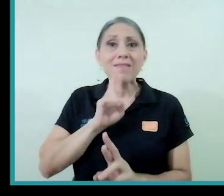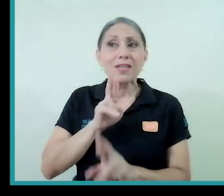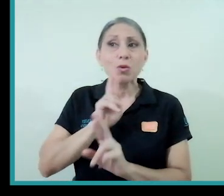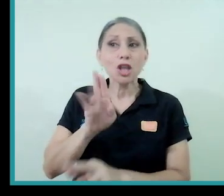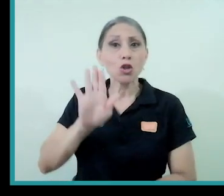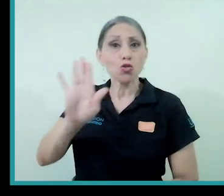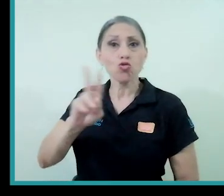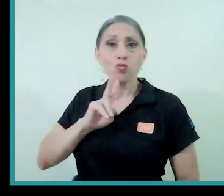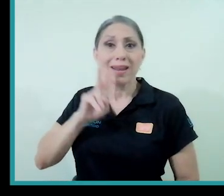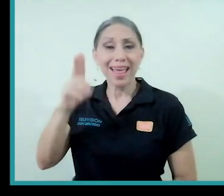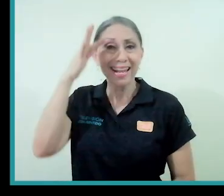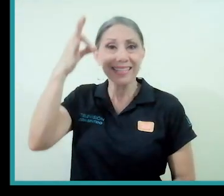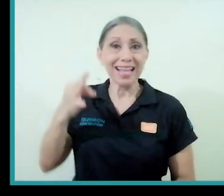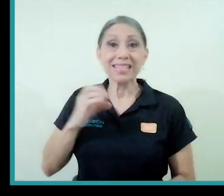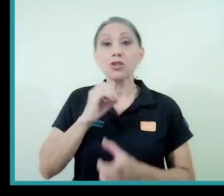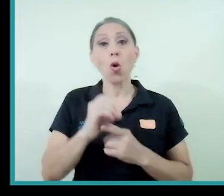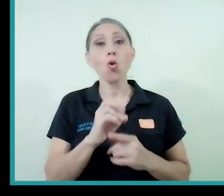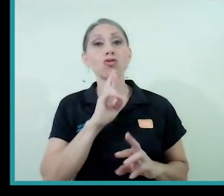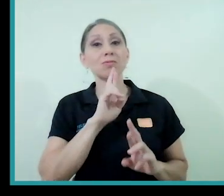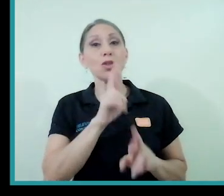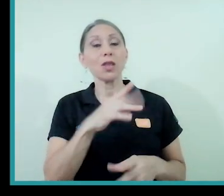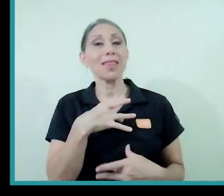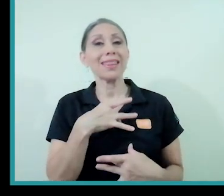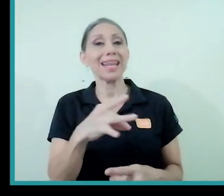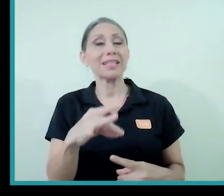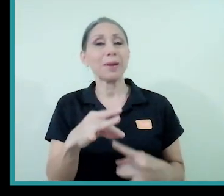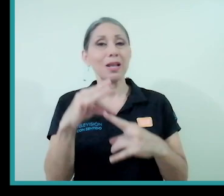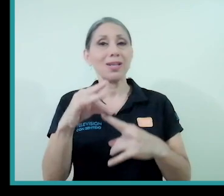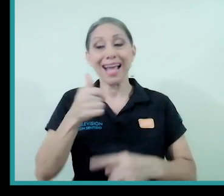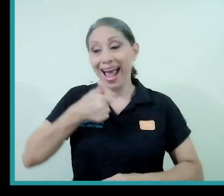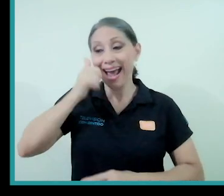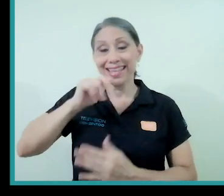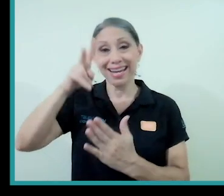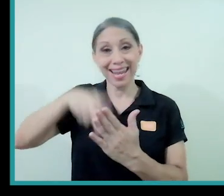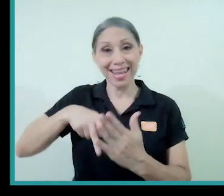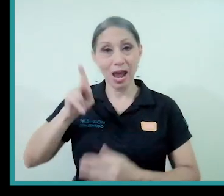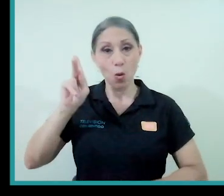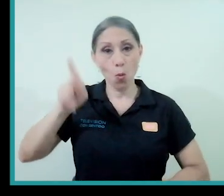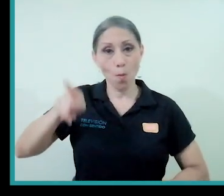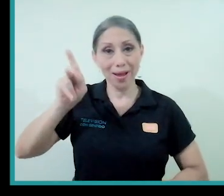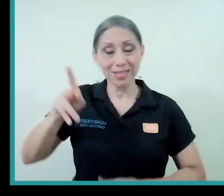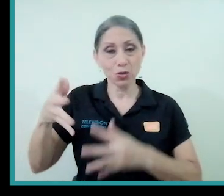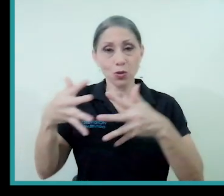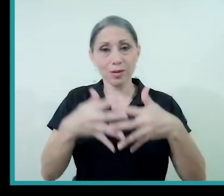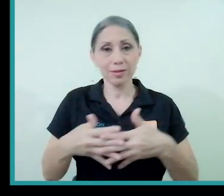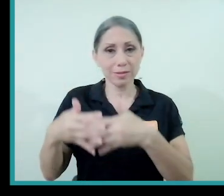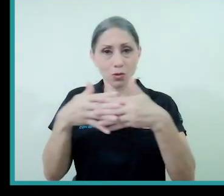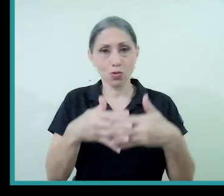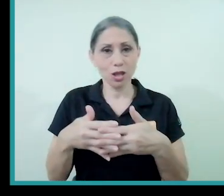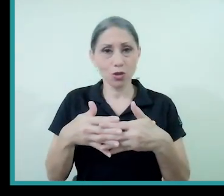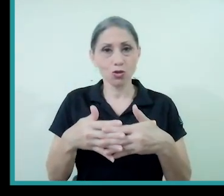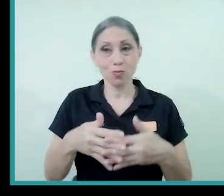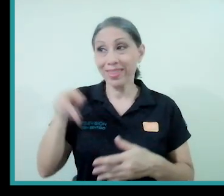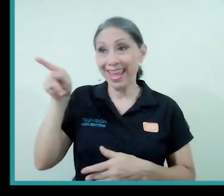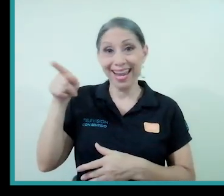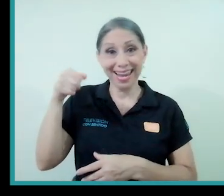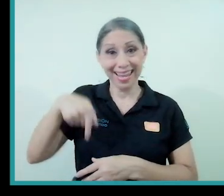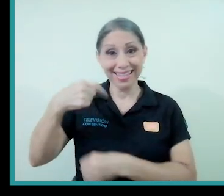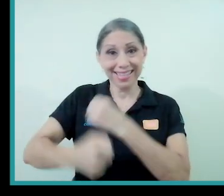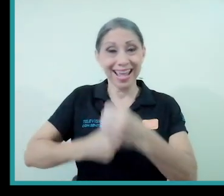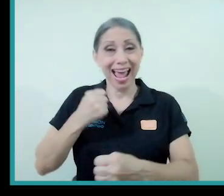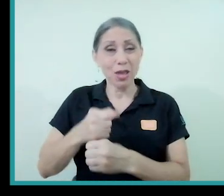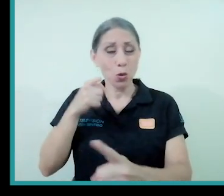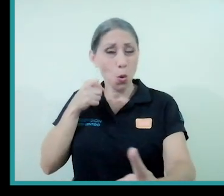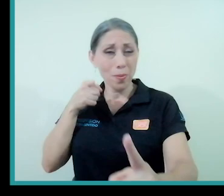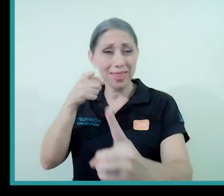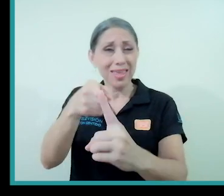o a intereses muy particulares. Ayer leía de un pastor en Estados Unidos que tenía como meta este año recoger